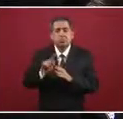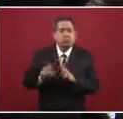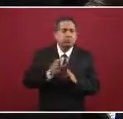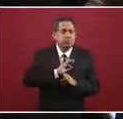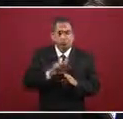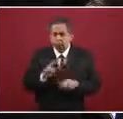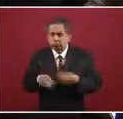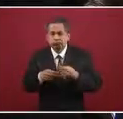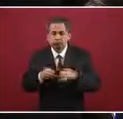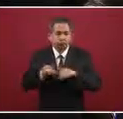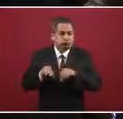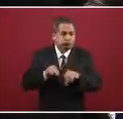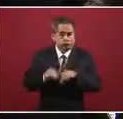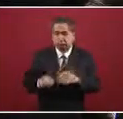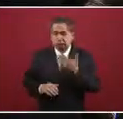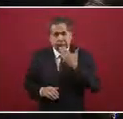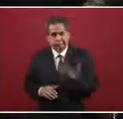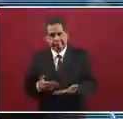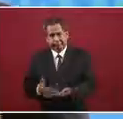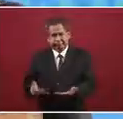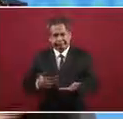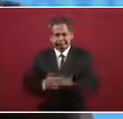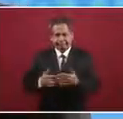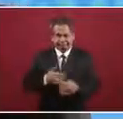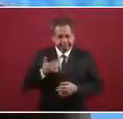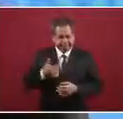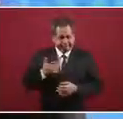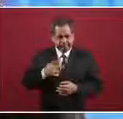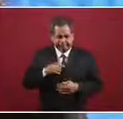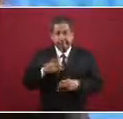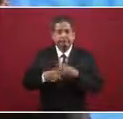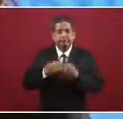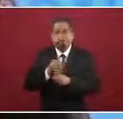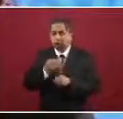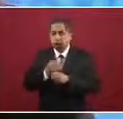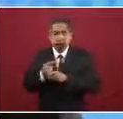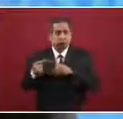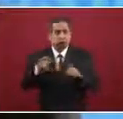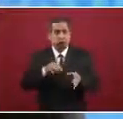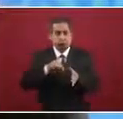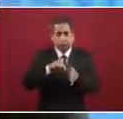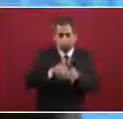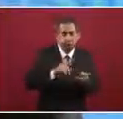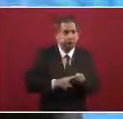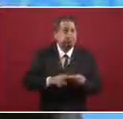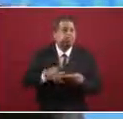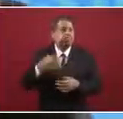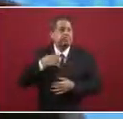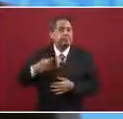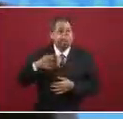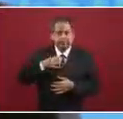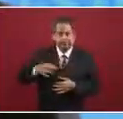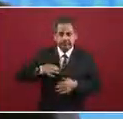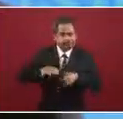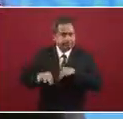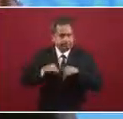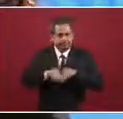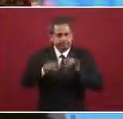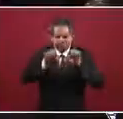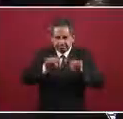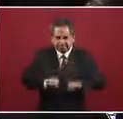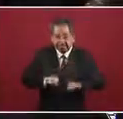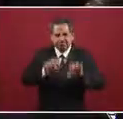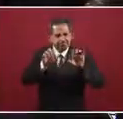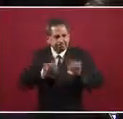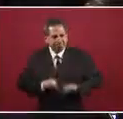pudieran trabajar, hoy están sembrando, hoy están haciendo textiles. Y esa es la respuesta,